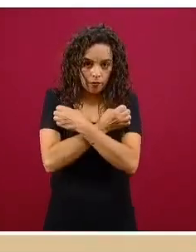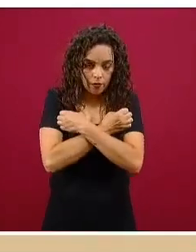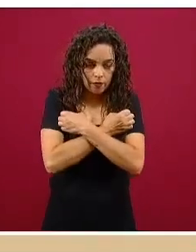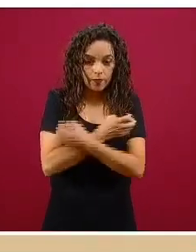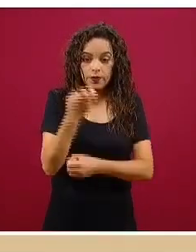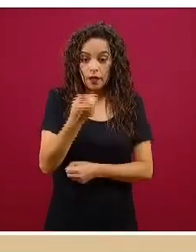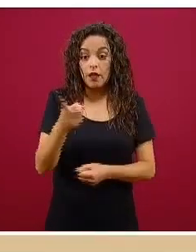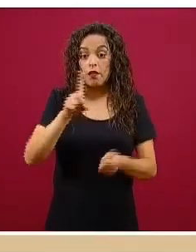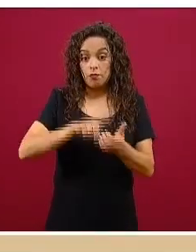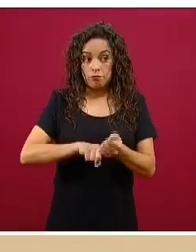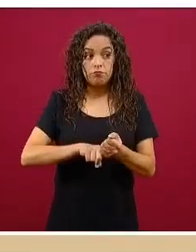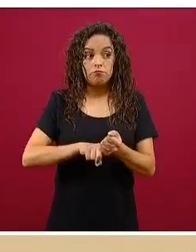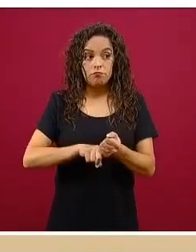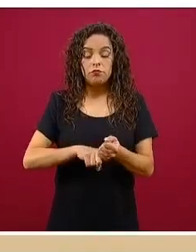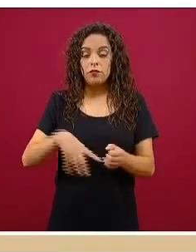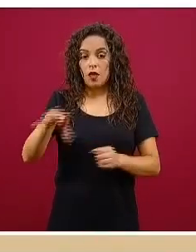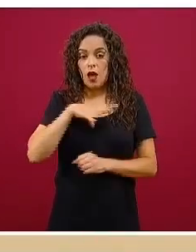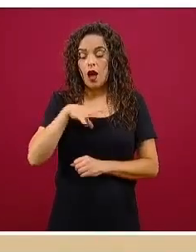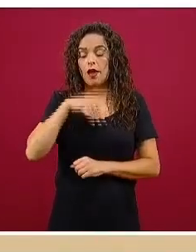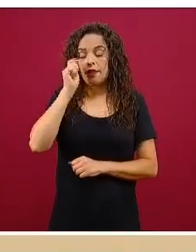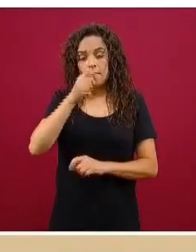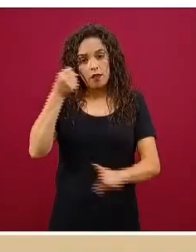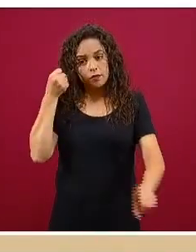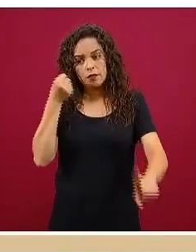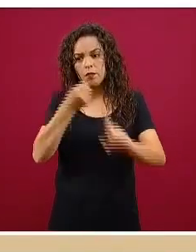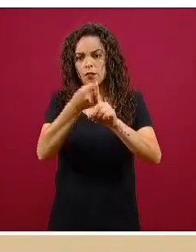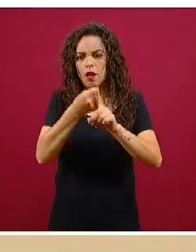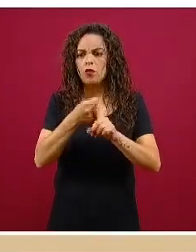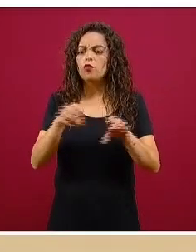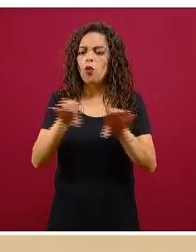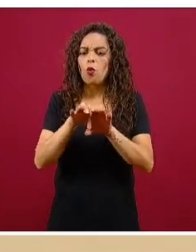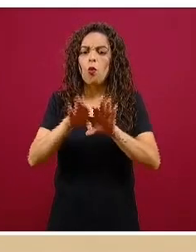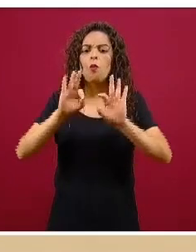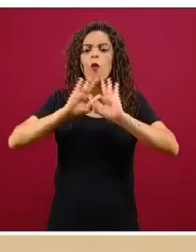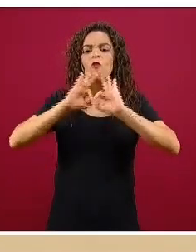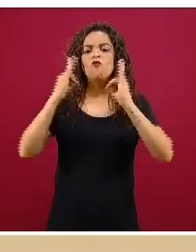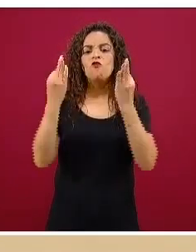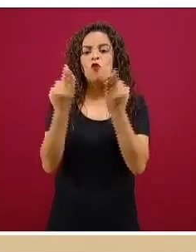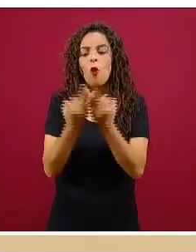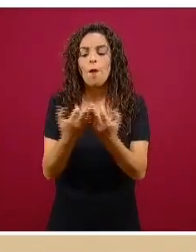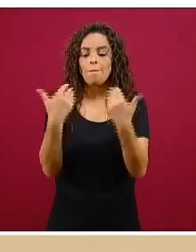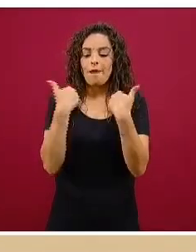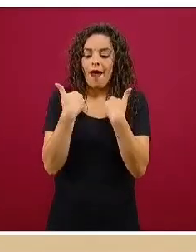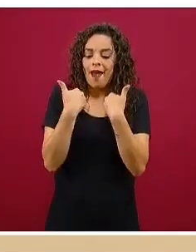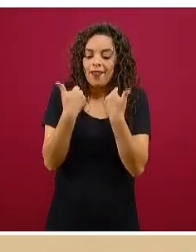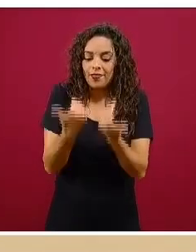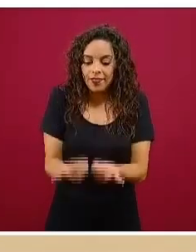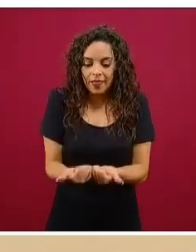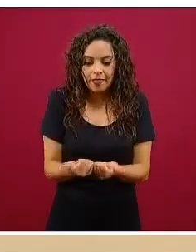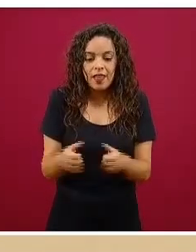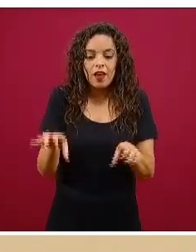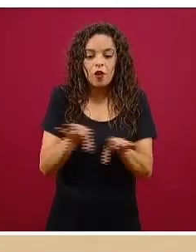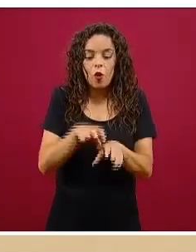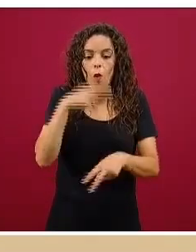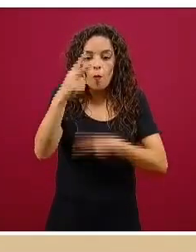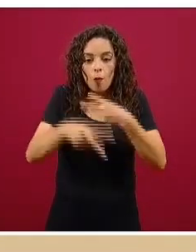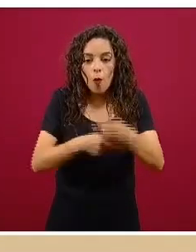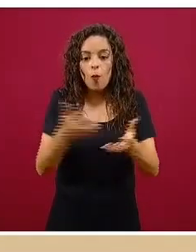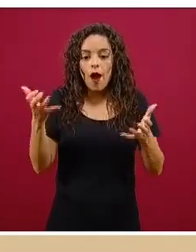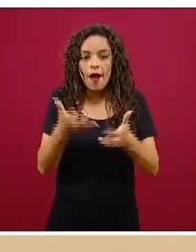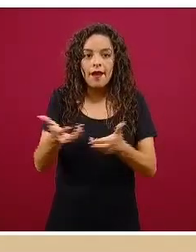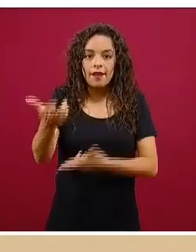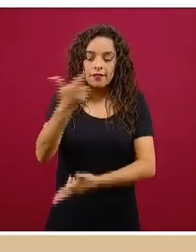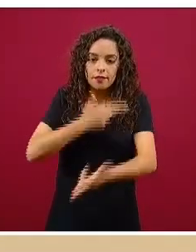también algún impacto en la forma en la que vamos a entender este regreso, cómo vamos a vivirlo, cómo vamos